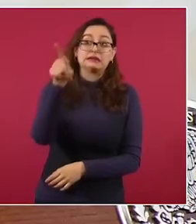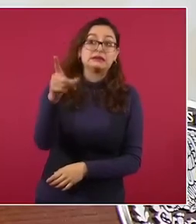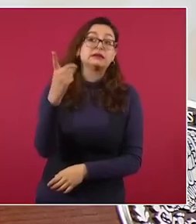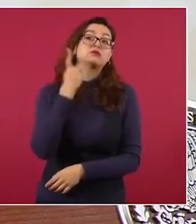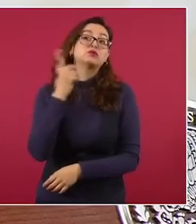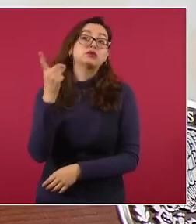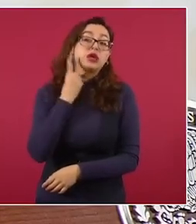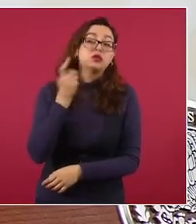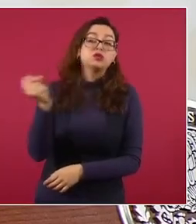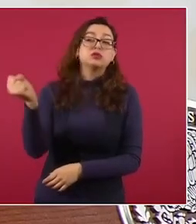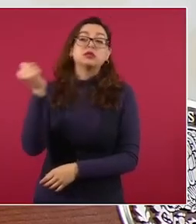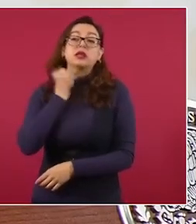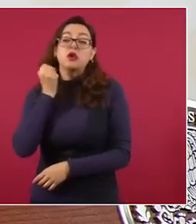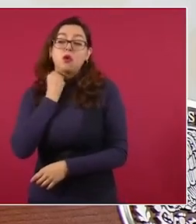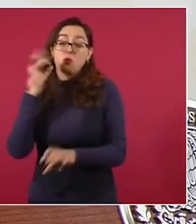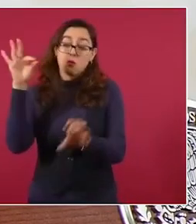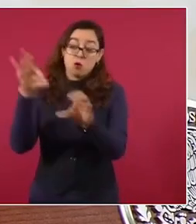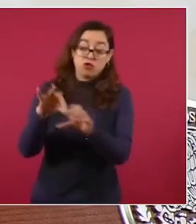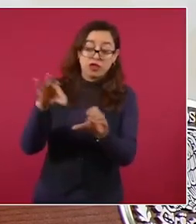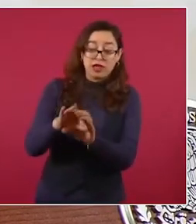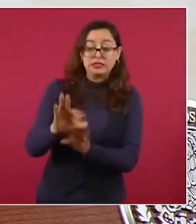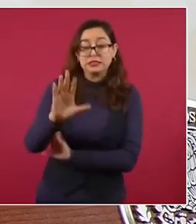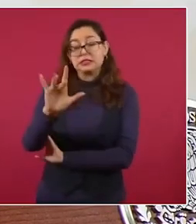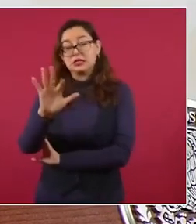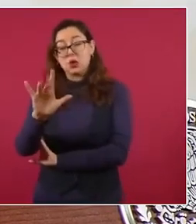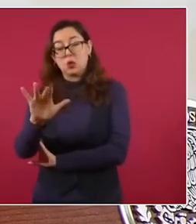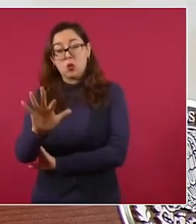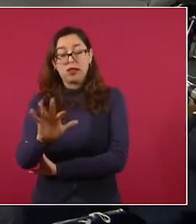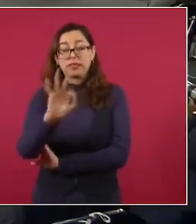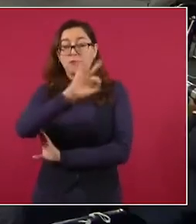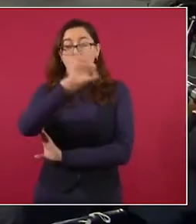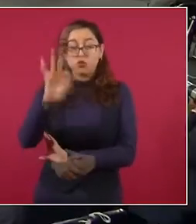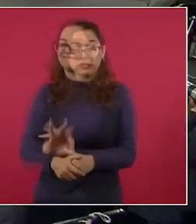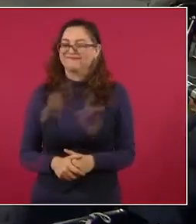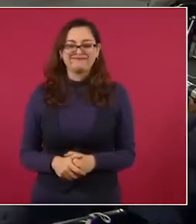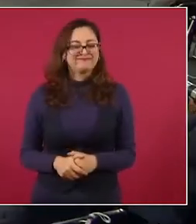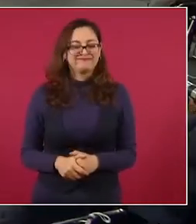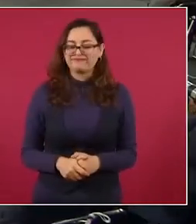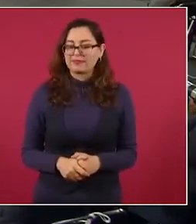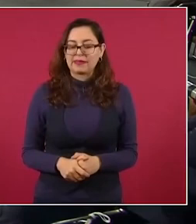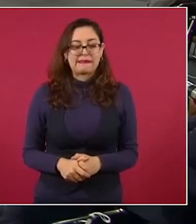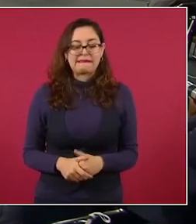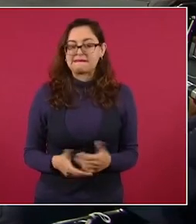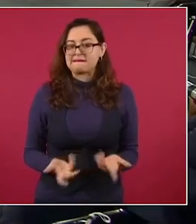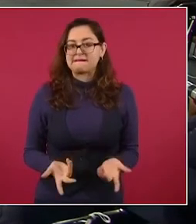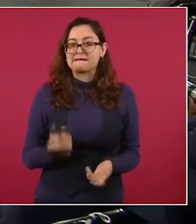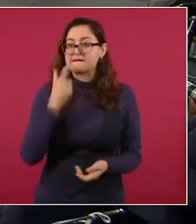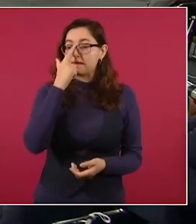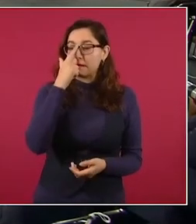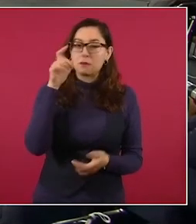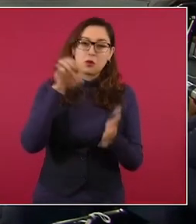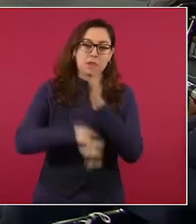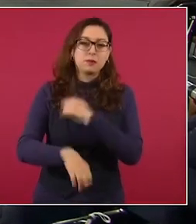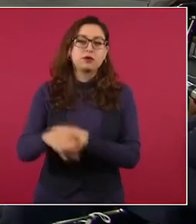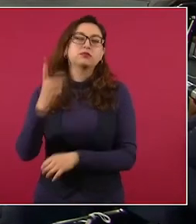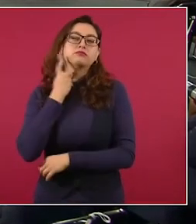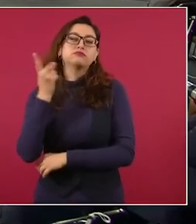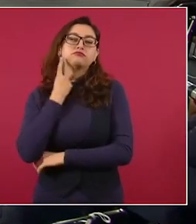es decir, si hay 500 diputados con 251